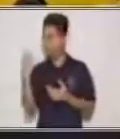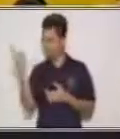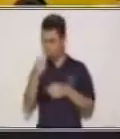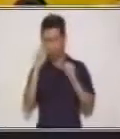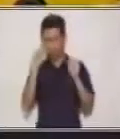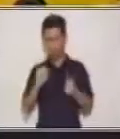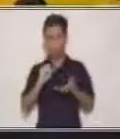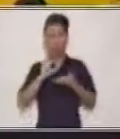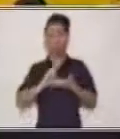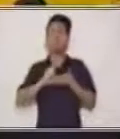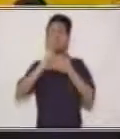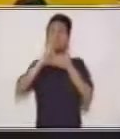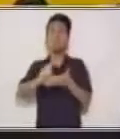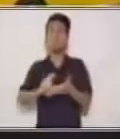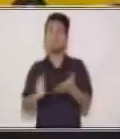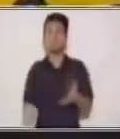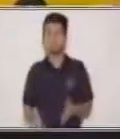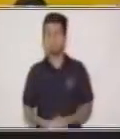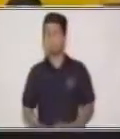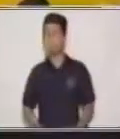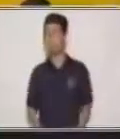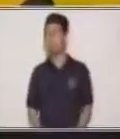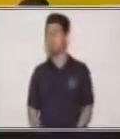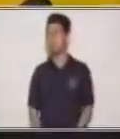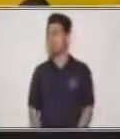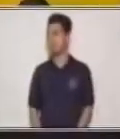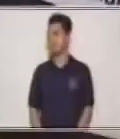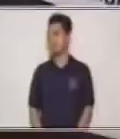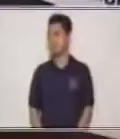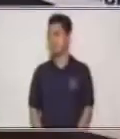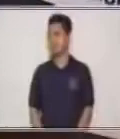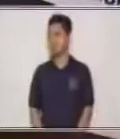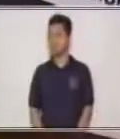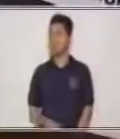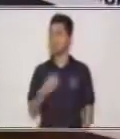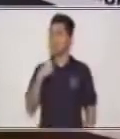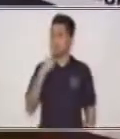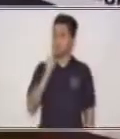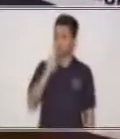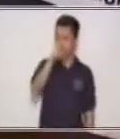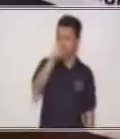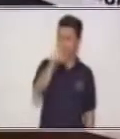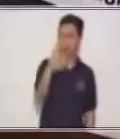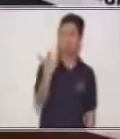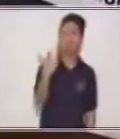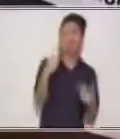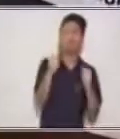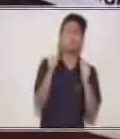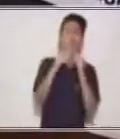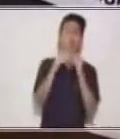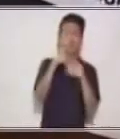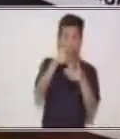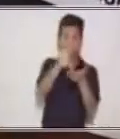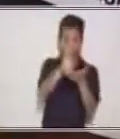Pero ahora quiero hacerte aquí una pregunta. ¿Tú cómo colaboras en la casa? ¿Haces algo en la casa para ayudar